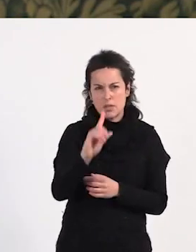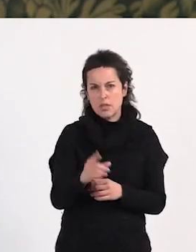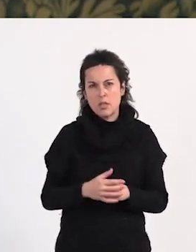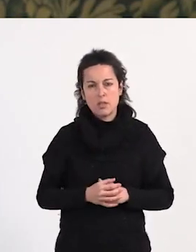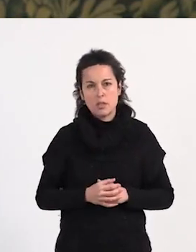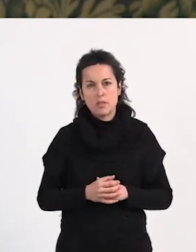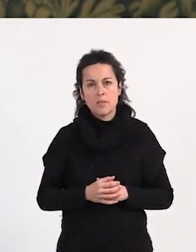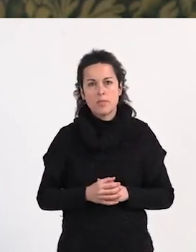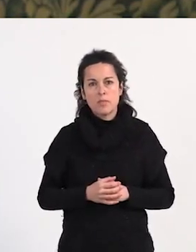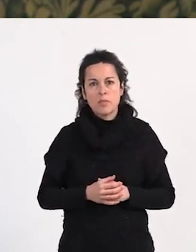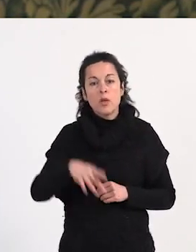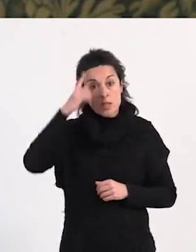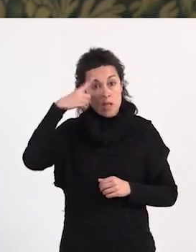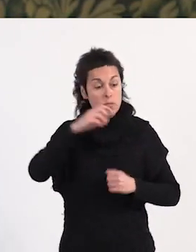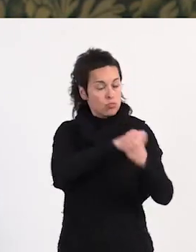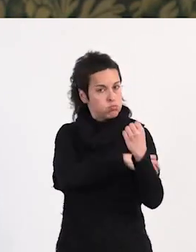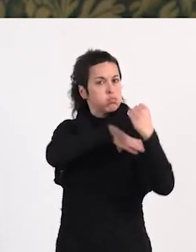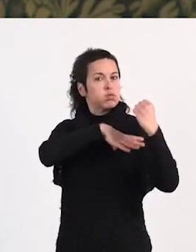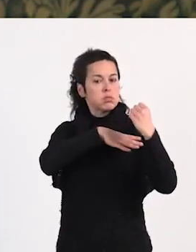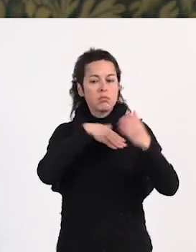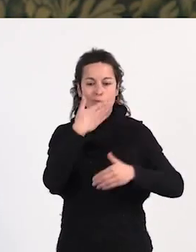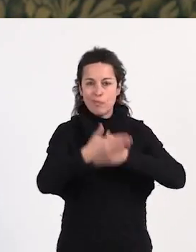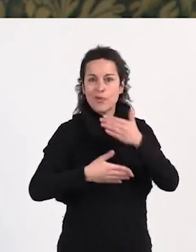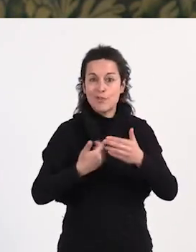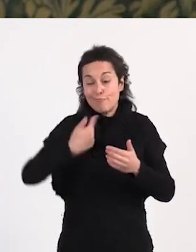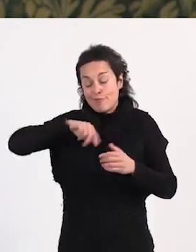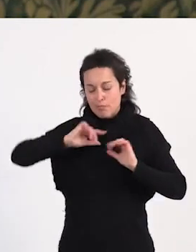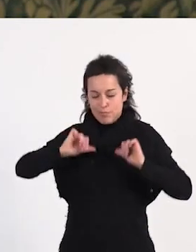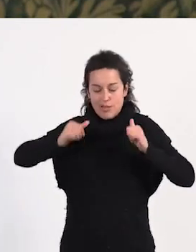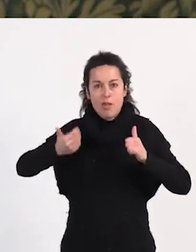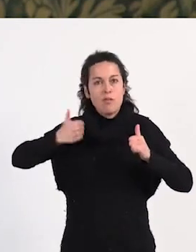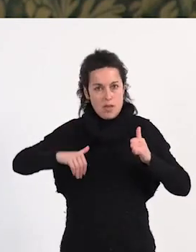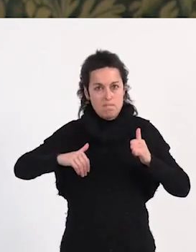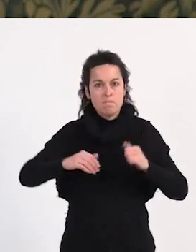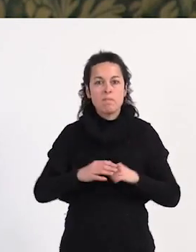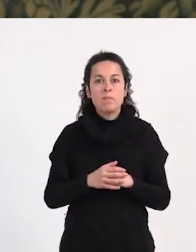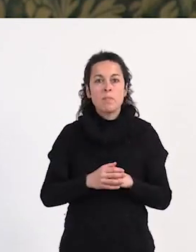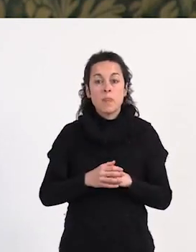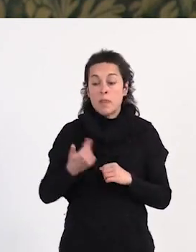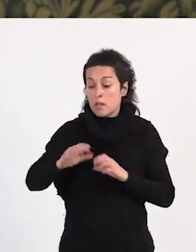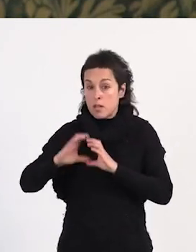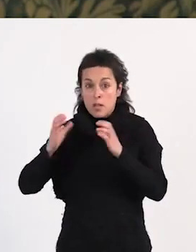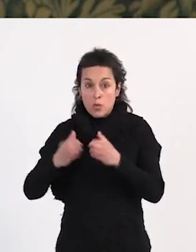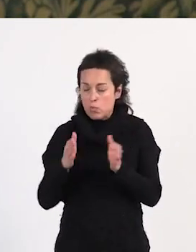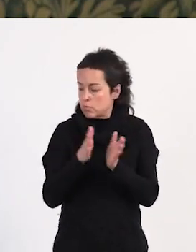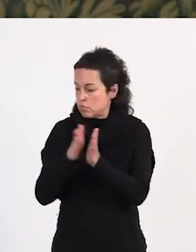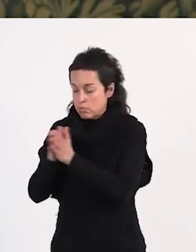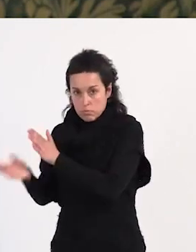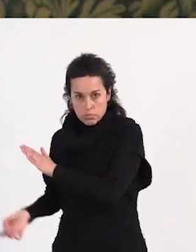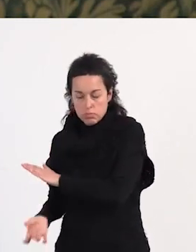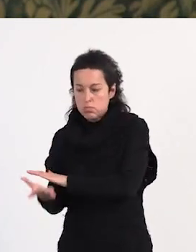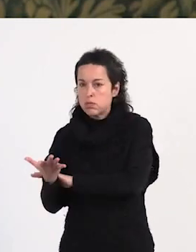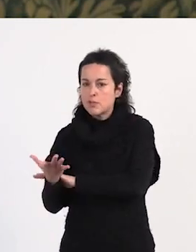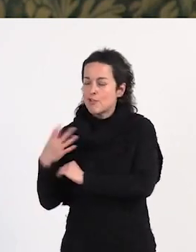Sabemos que el empoderamiento es un proceso y en eso estamos. En el grupo que hemos creado junto a las demás compañeras,